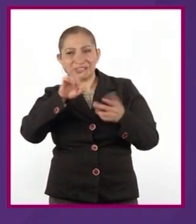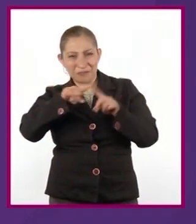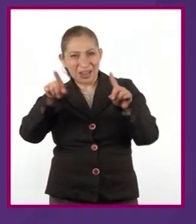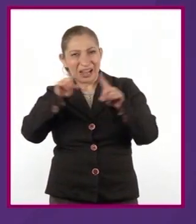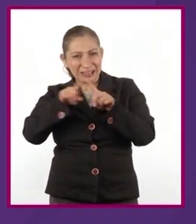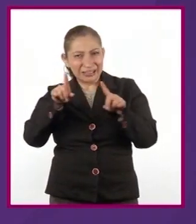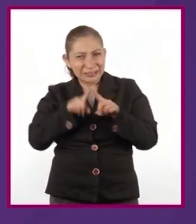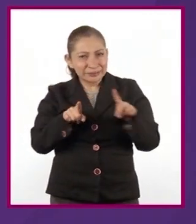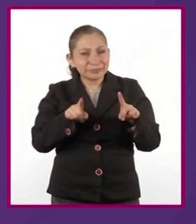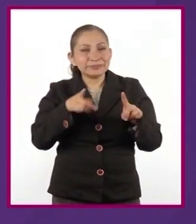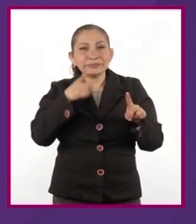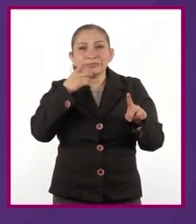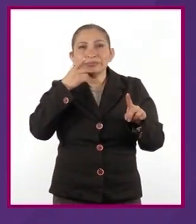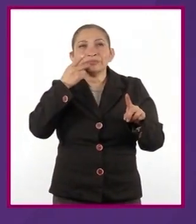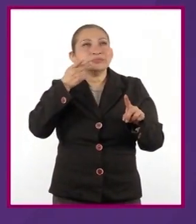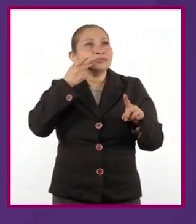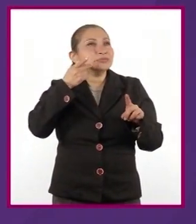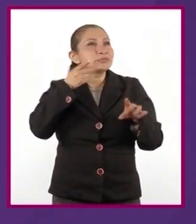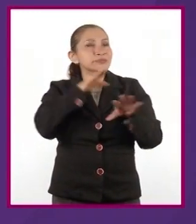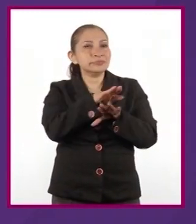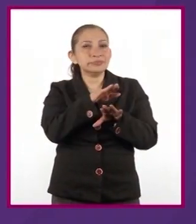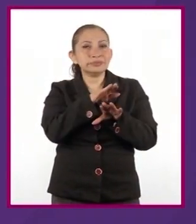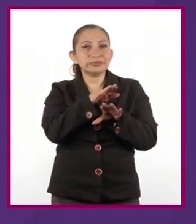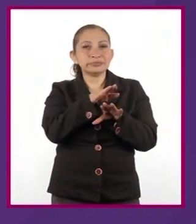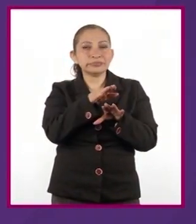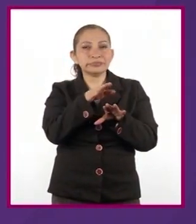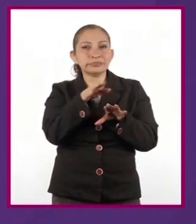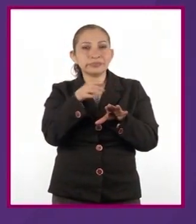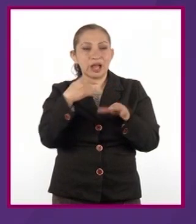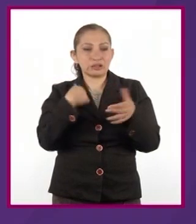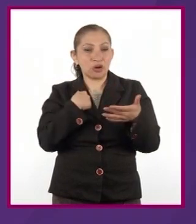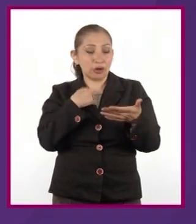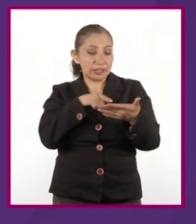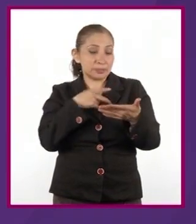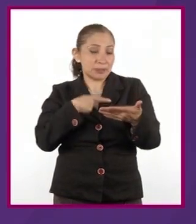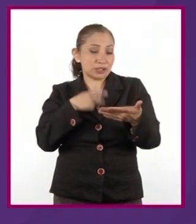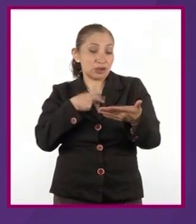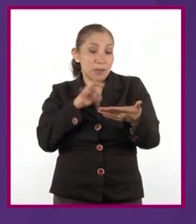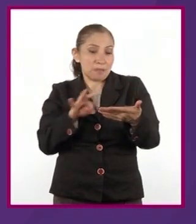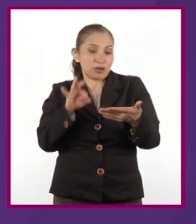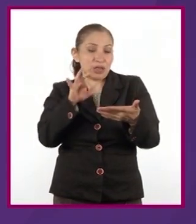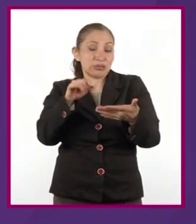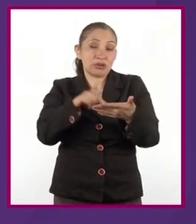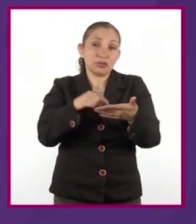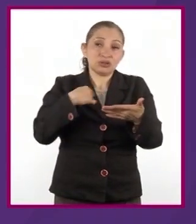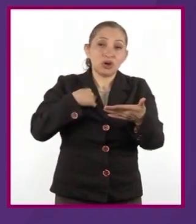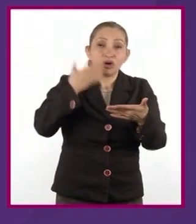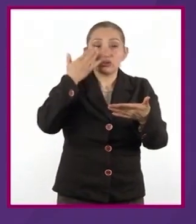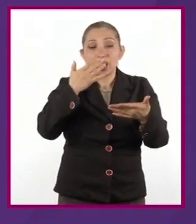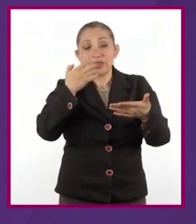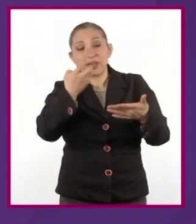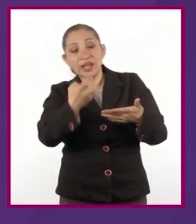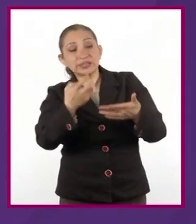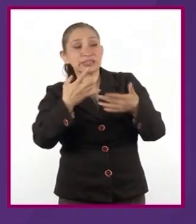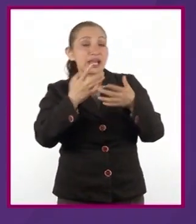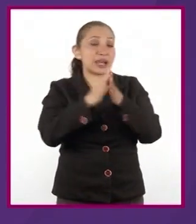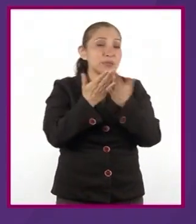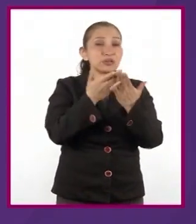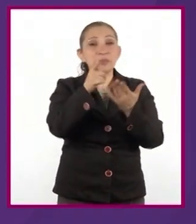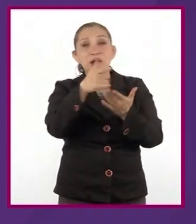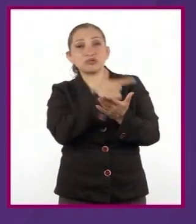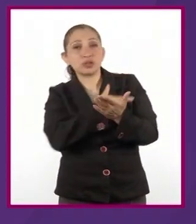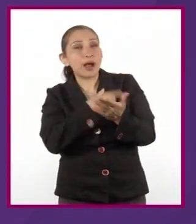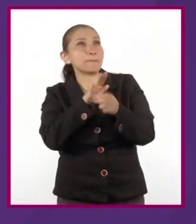habla en primera persona es una persona muy importante y, de hecho, quiere